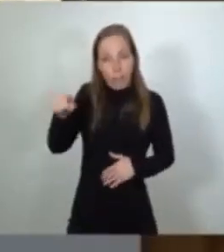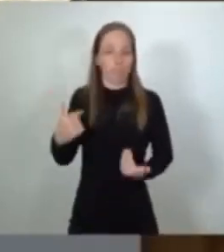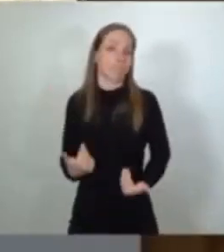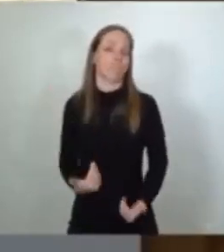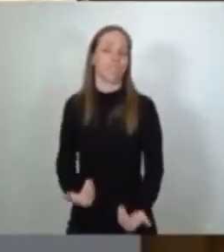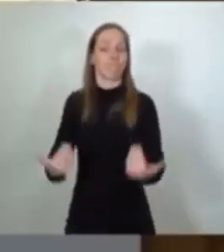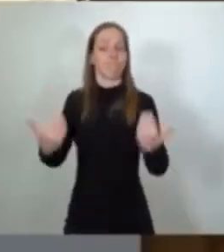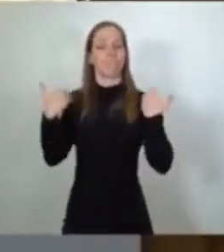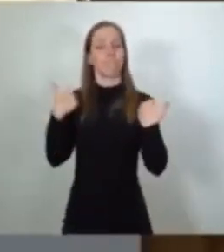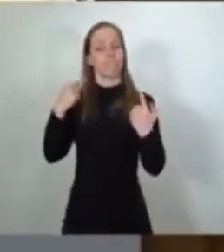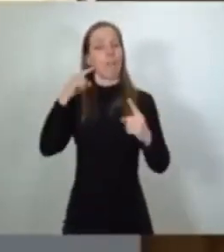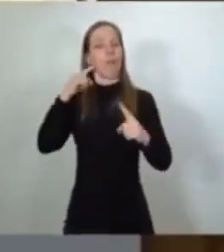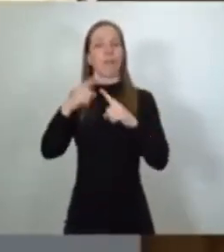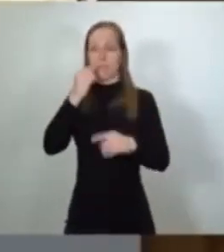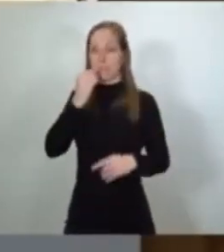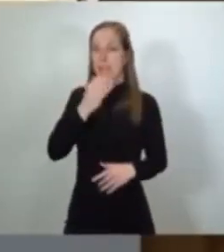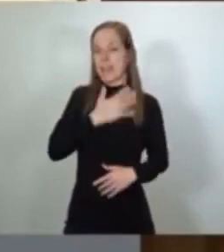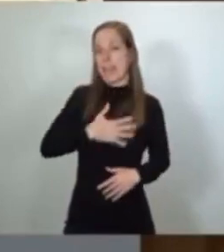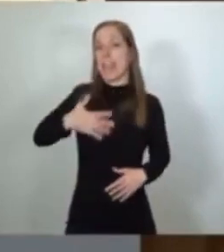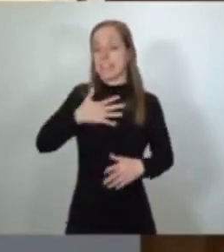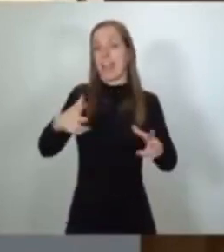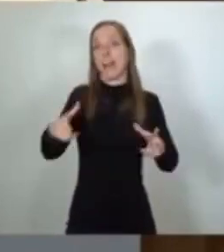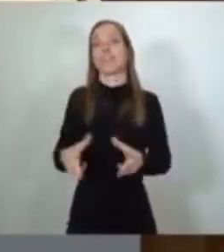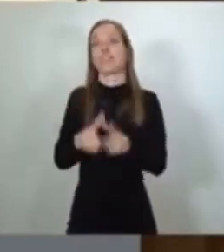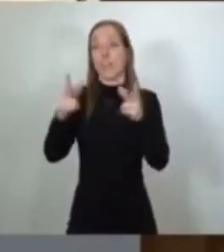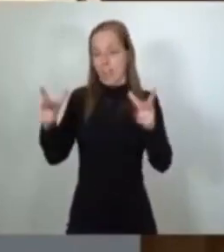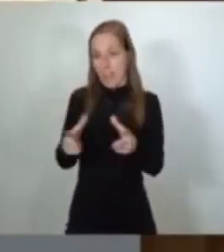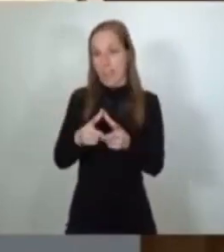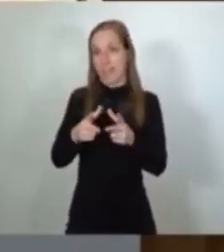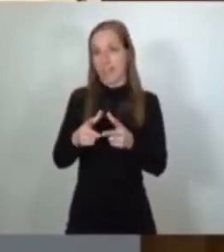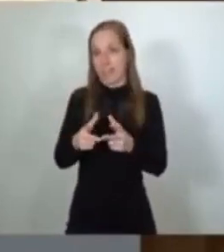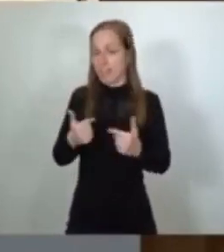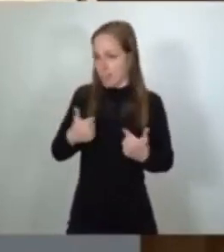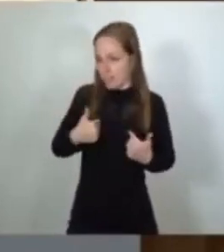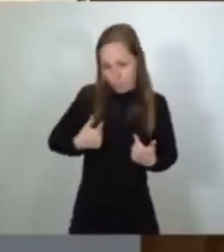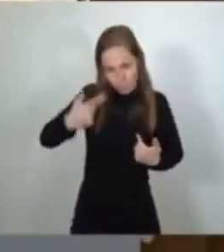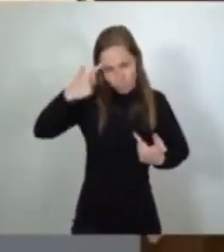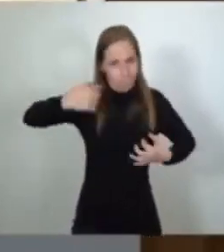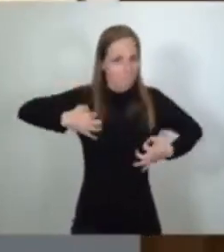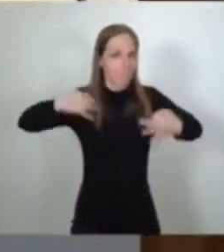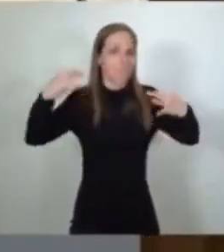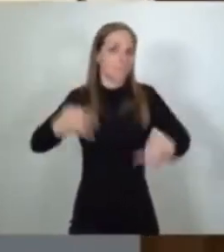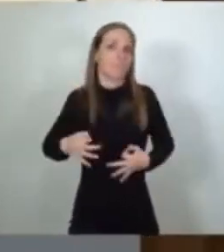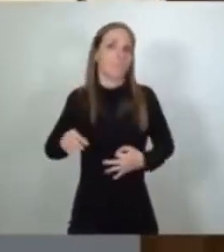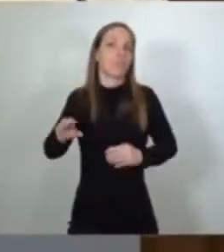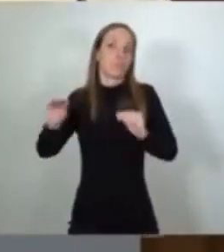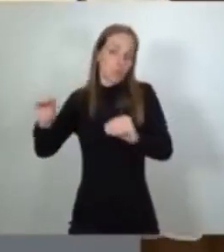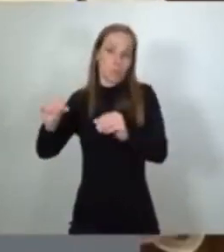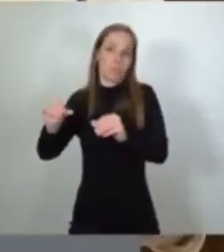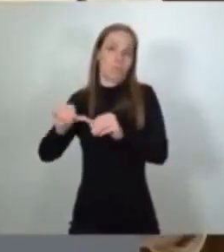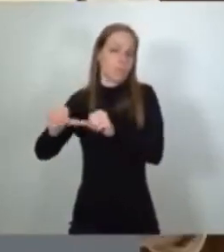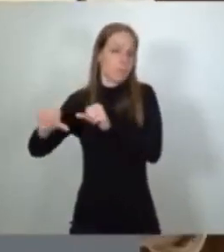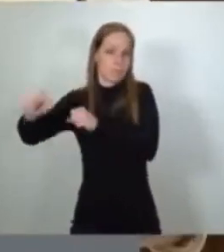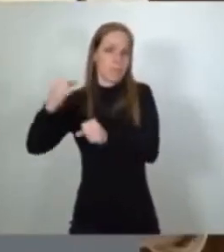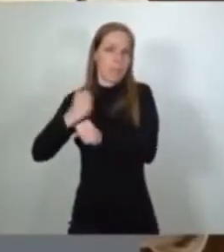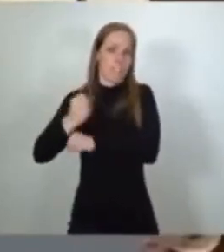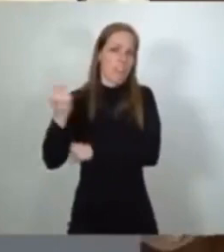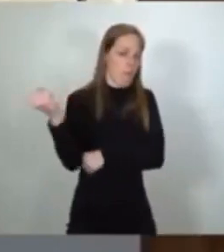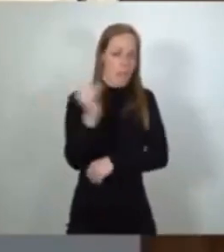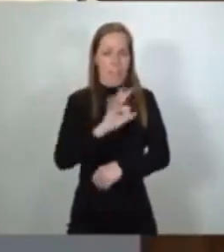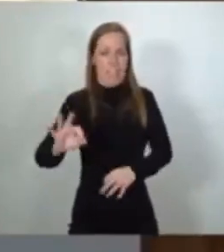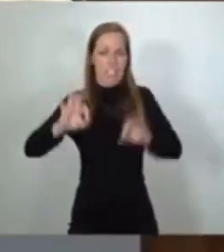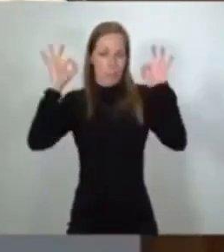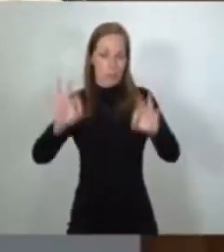y nada menos que el bienestar social. Estás, estoy convencida, que brillarás con luz propia.